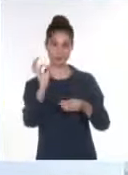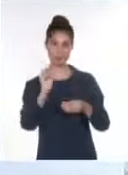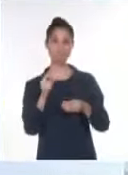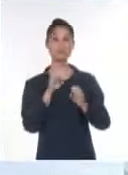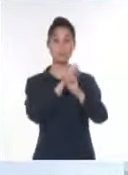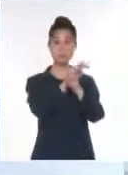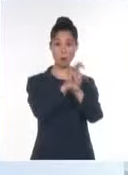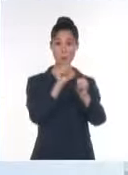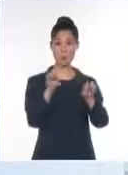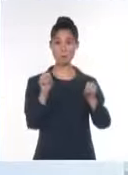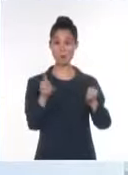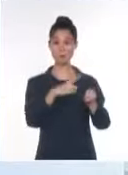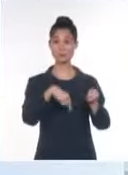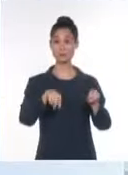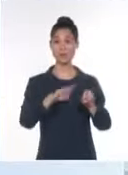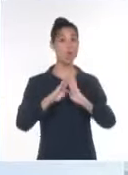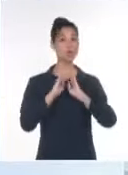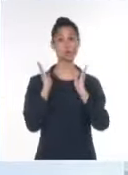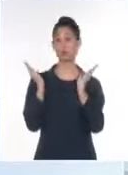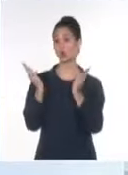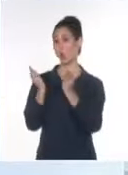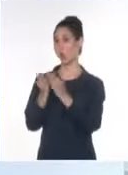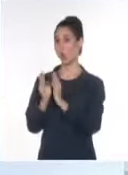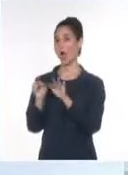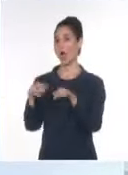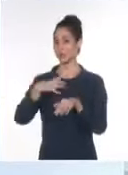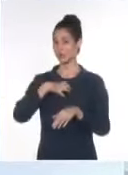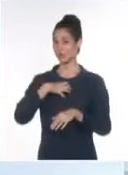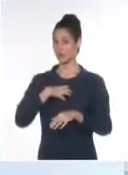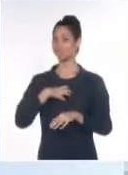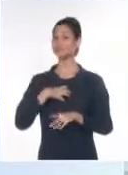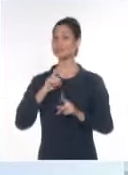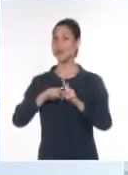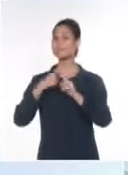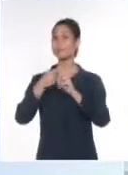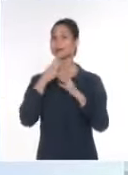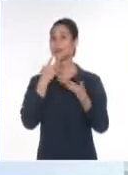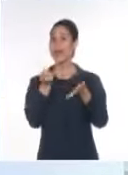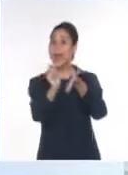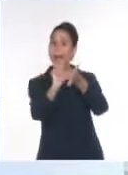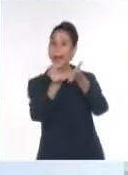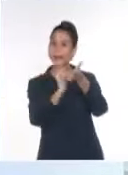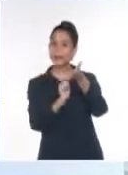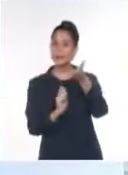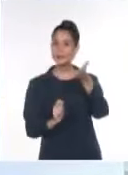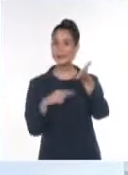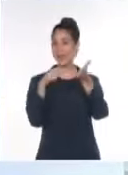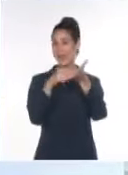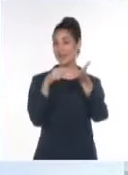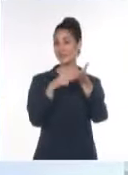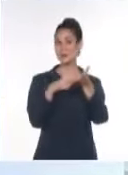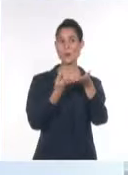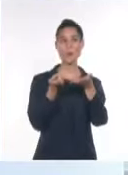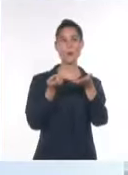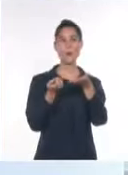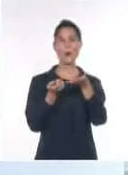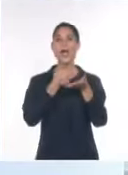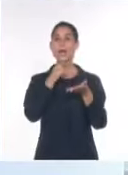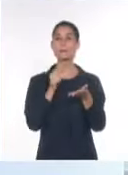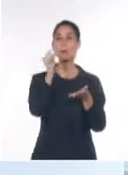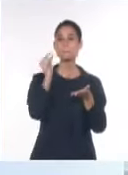haberlas publicado todas y tenerlas todas en la mano. Además, las actas repletas de violaciones. Personas fallecidas,